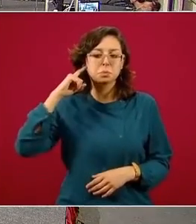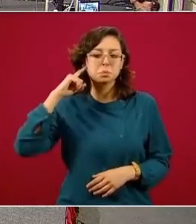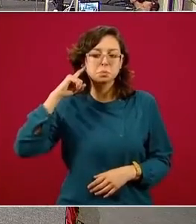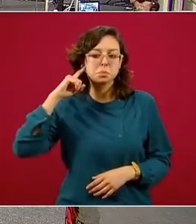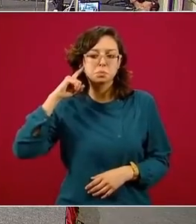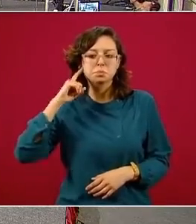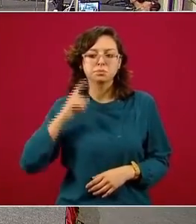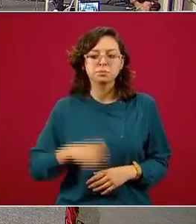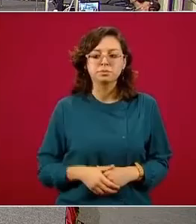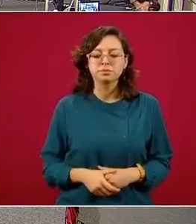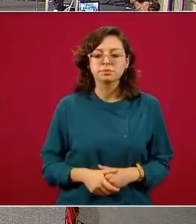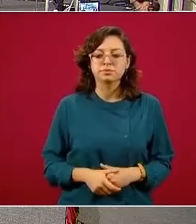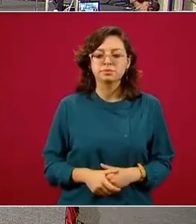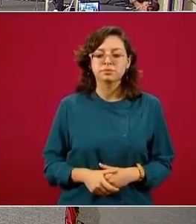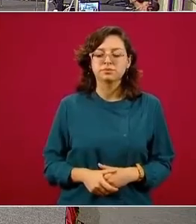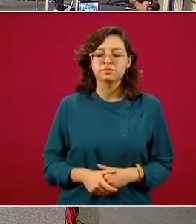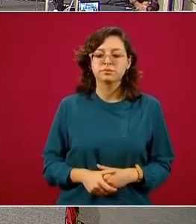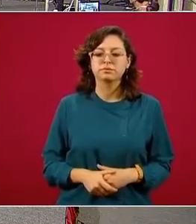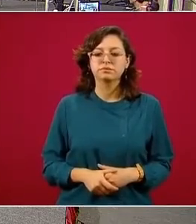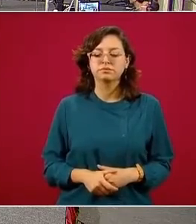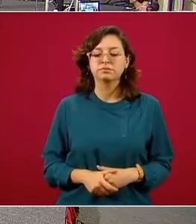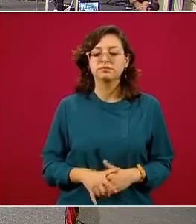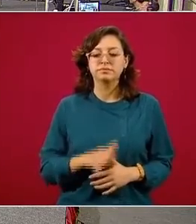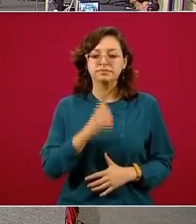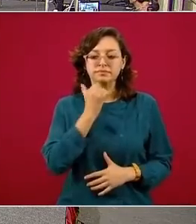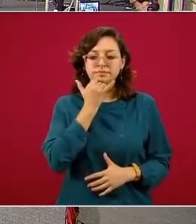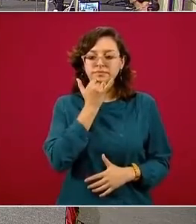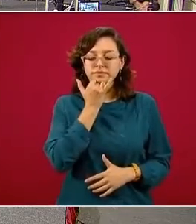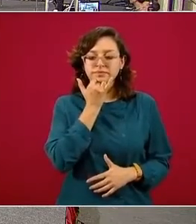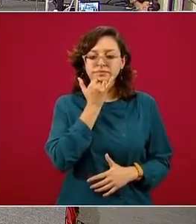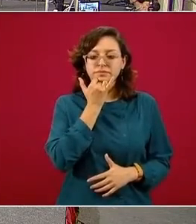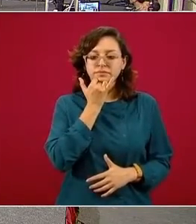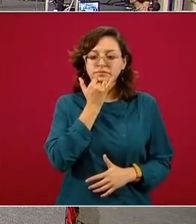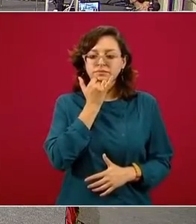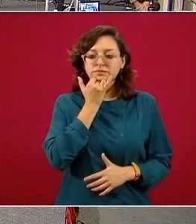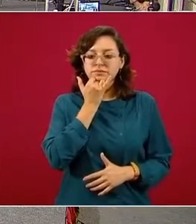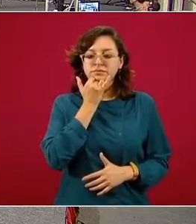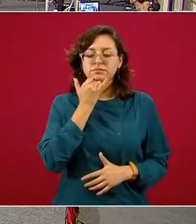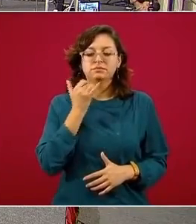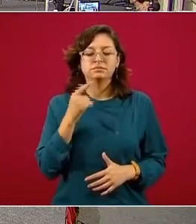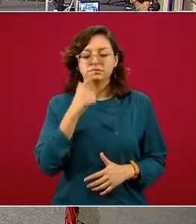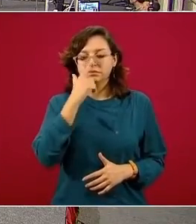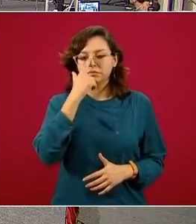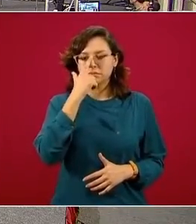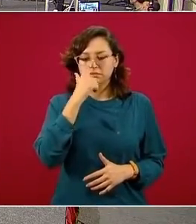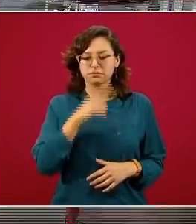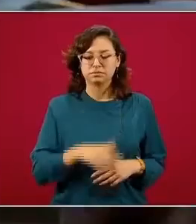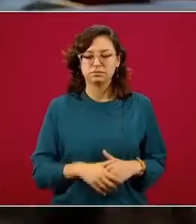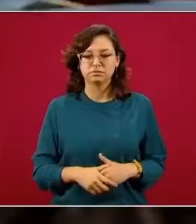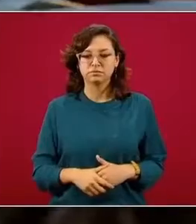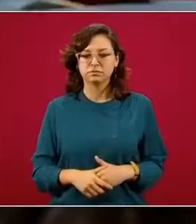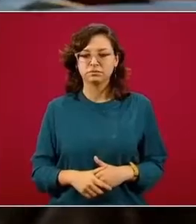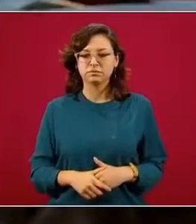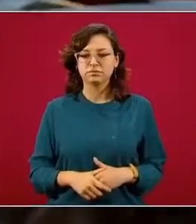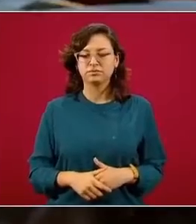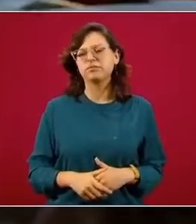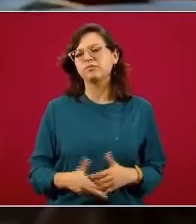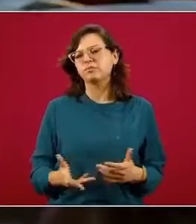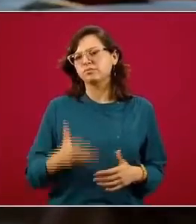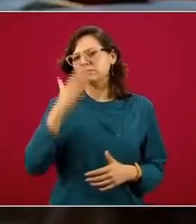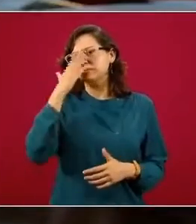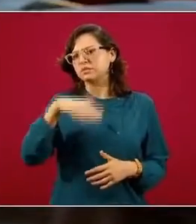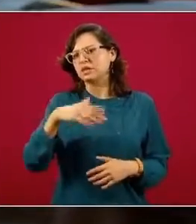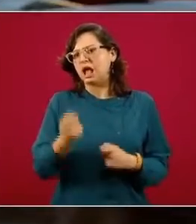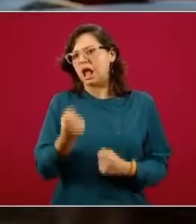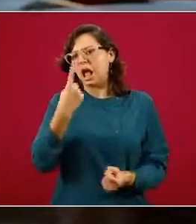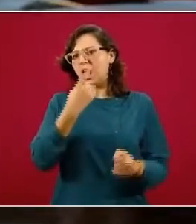o en algunos casos especialmente de entidades que llamen la atención porque